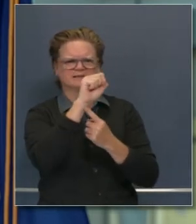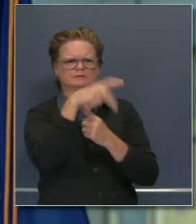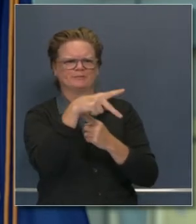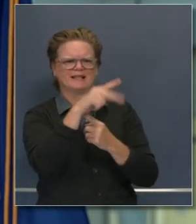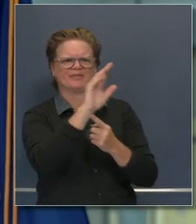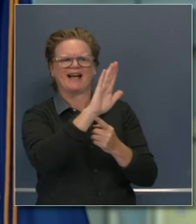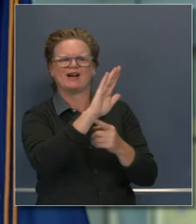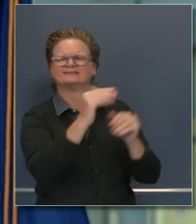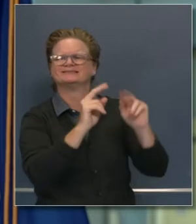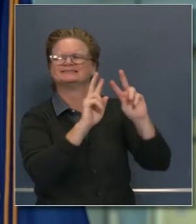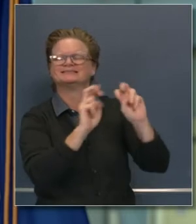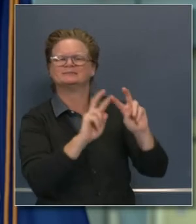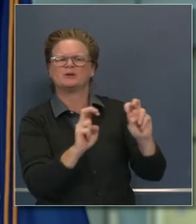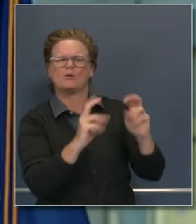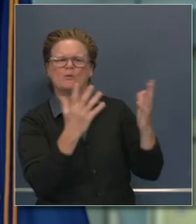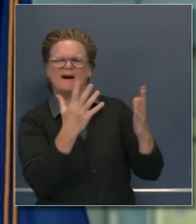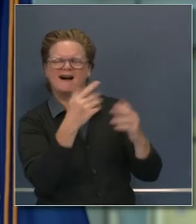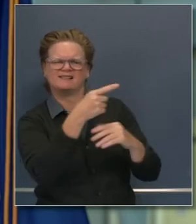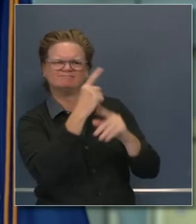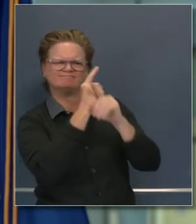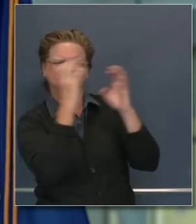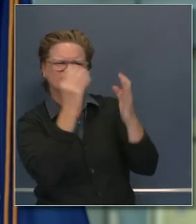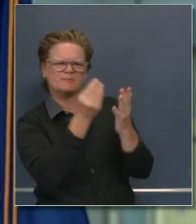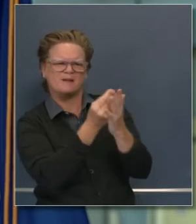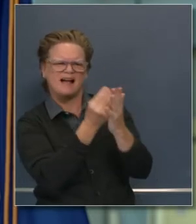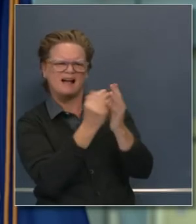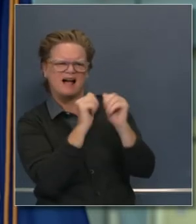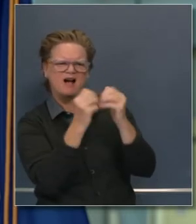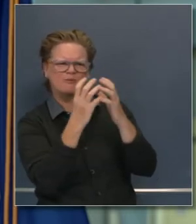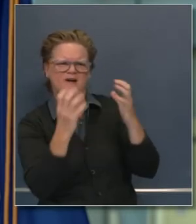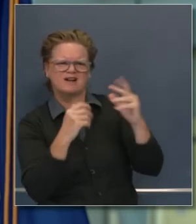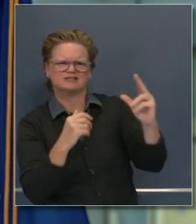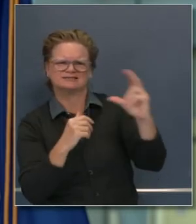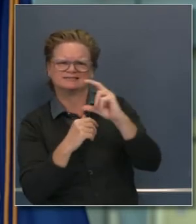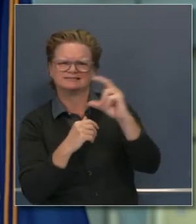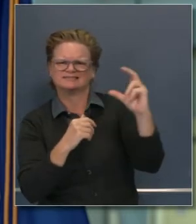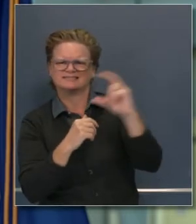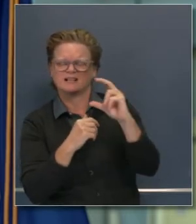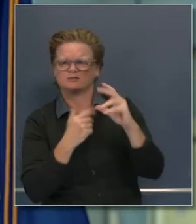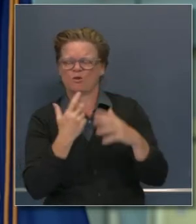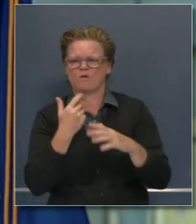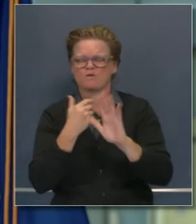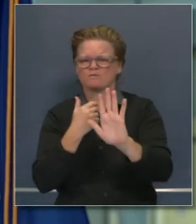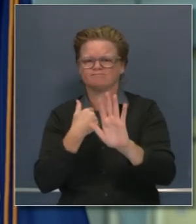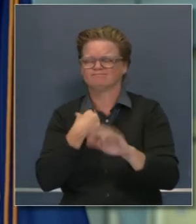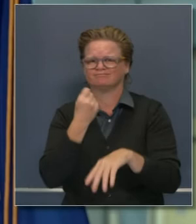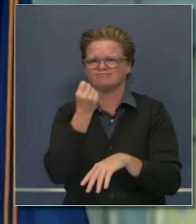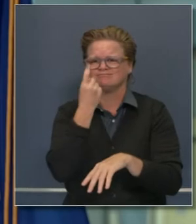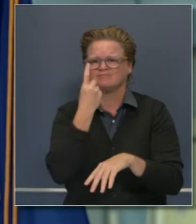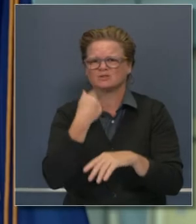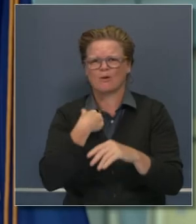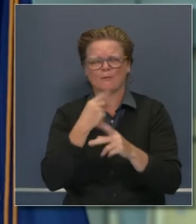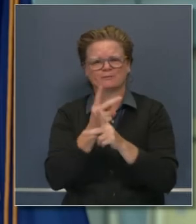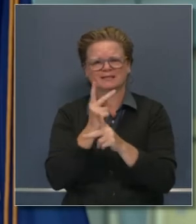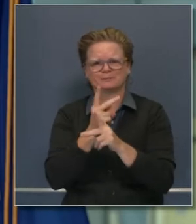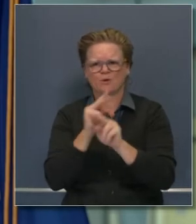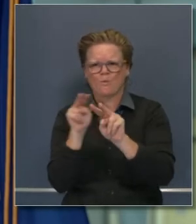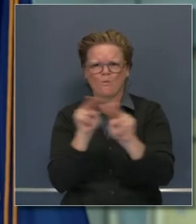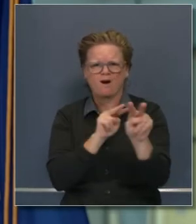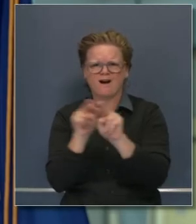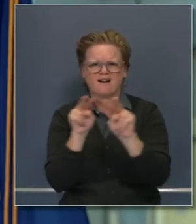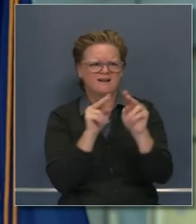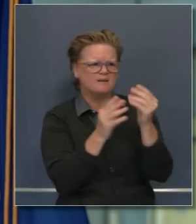Ciertamente que reevaluaremos la condición de ese fondo y nuestra capacidad como Estado de apoyar